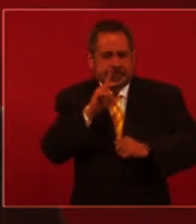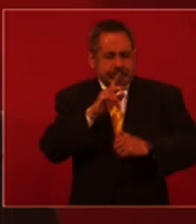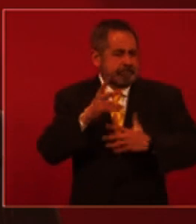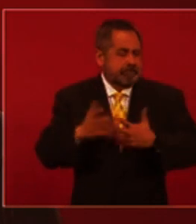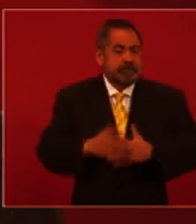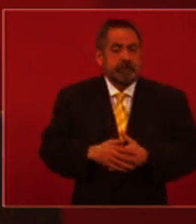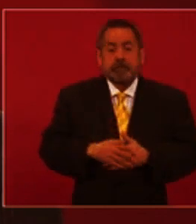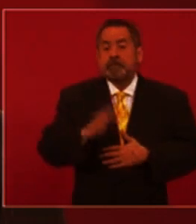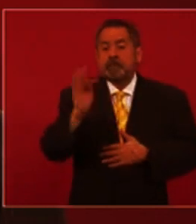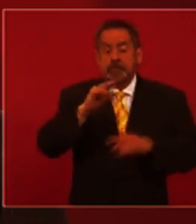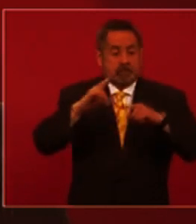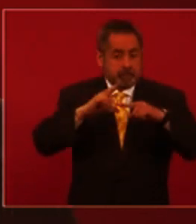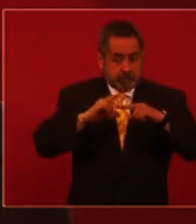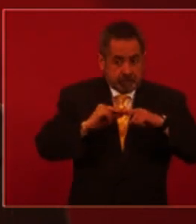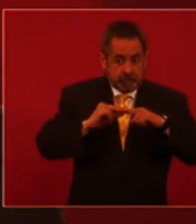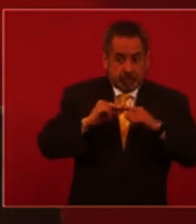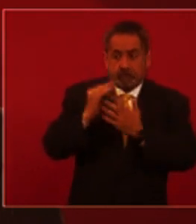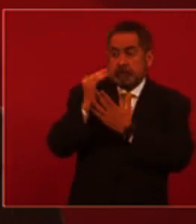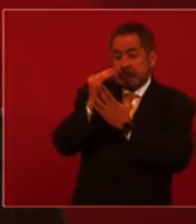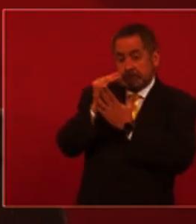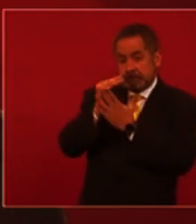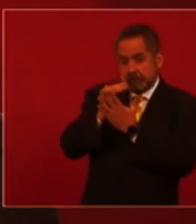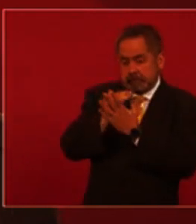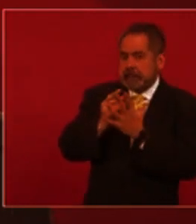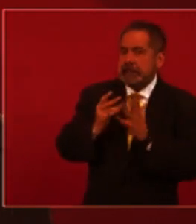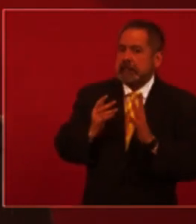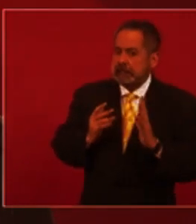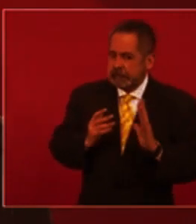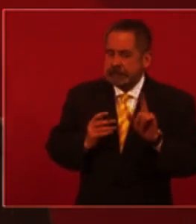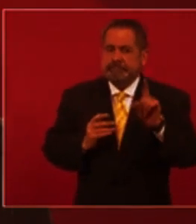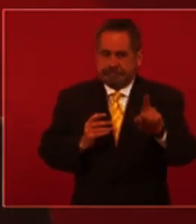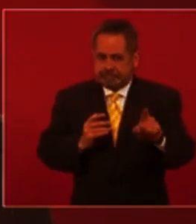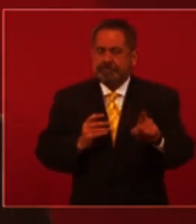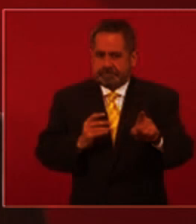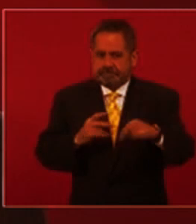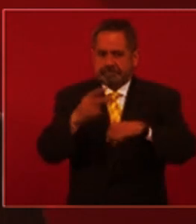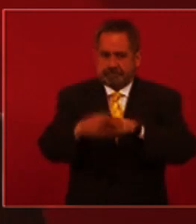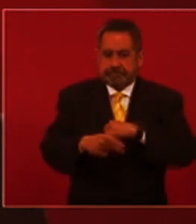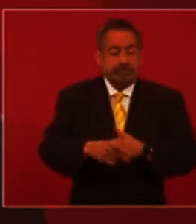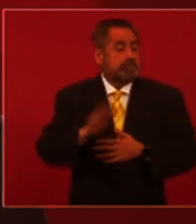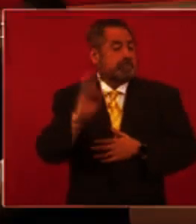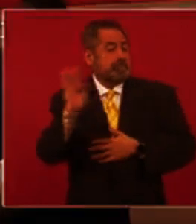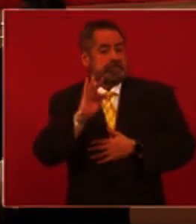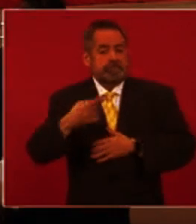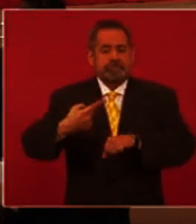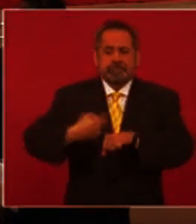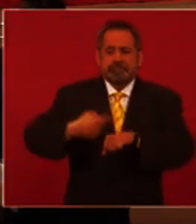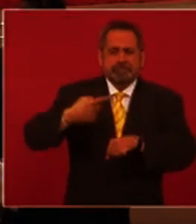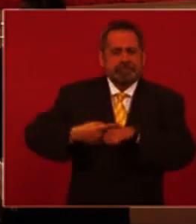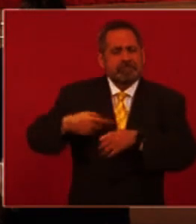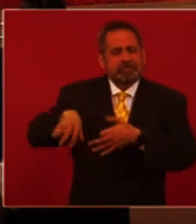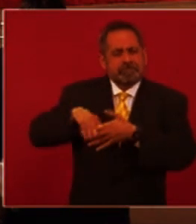Si la oxigenación baja, entonces sí podría ser una condición de mayor riesgo. Si la persona tiene una enfermedad crónica